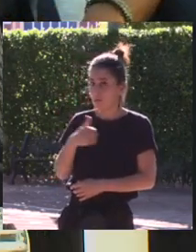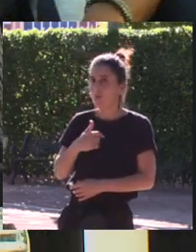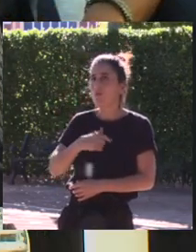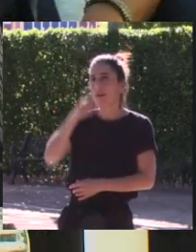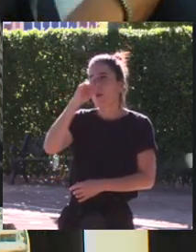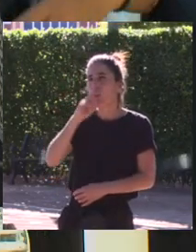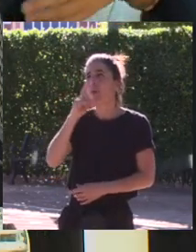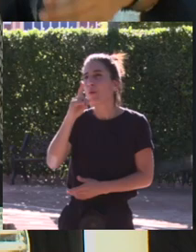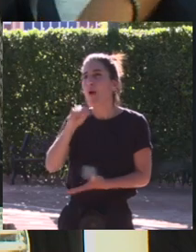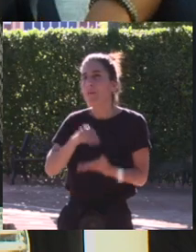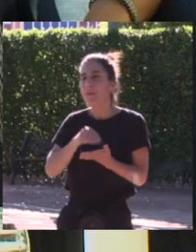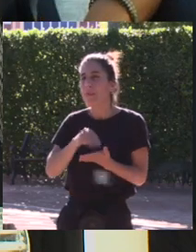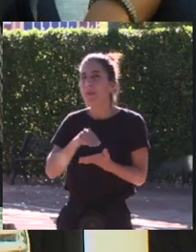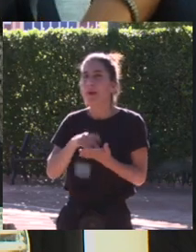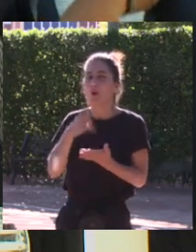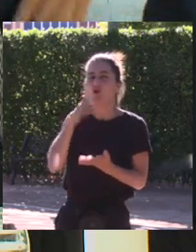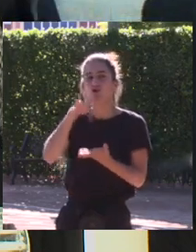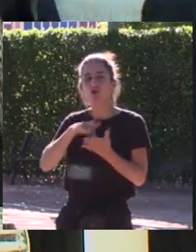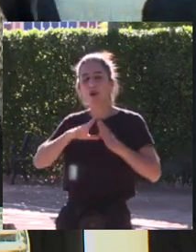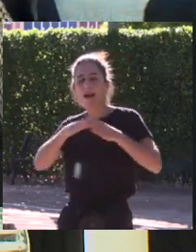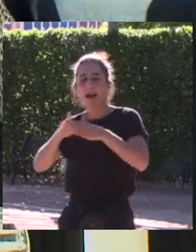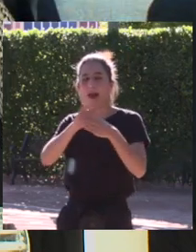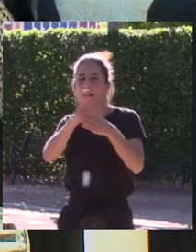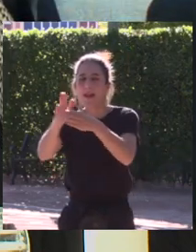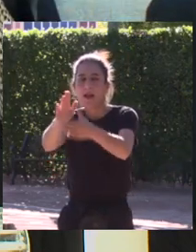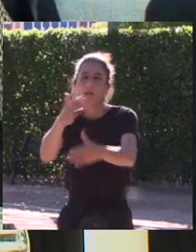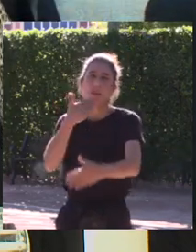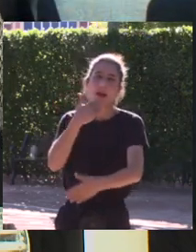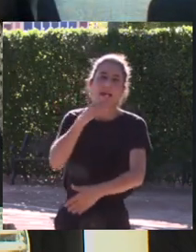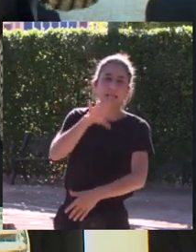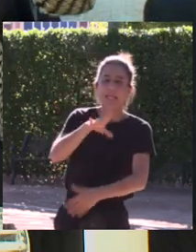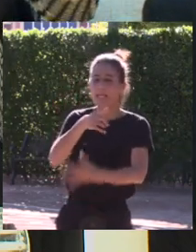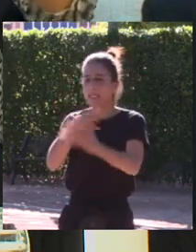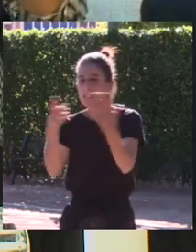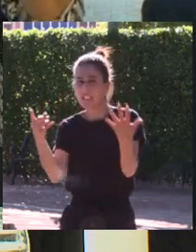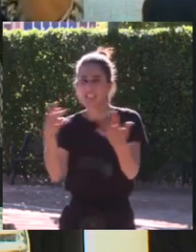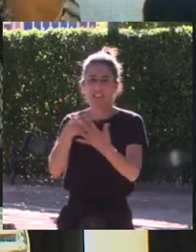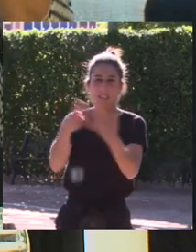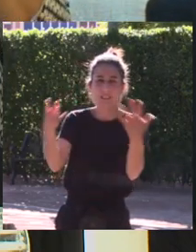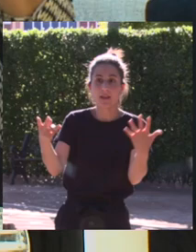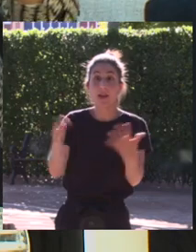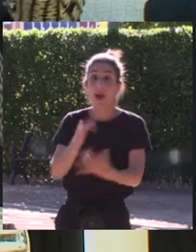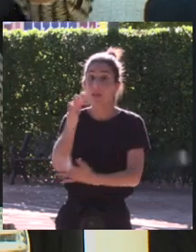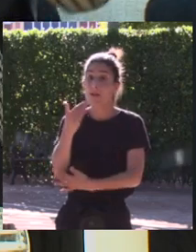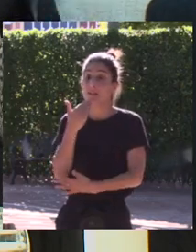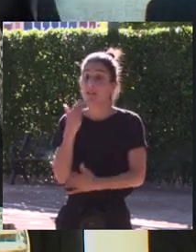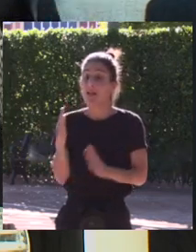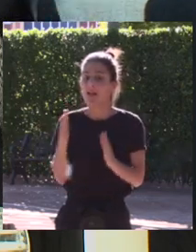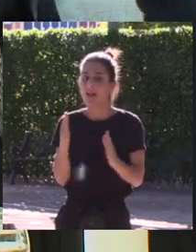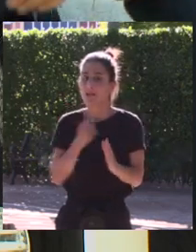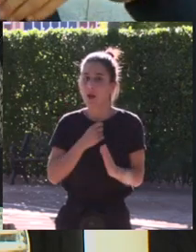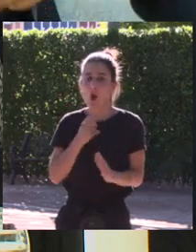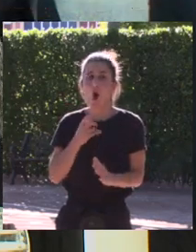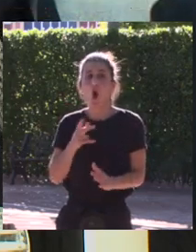recuerdo a veces que ibas de regatas teníamos 15 16 años 17 que es una edad que estás con las